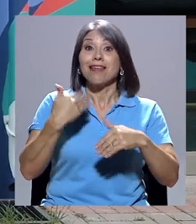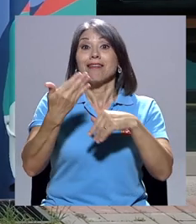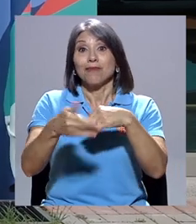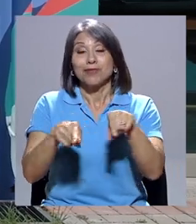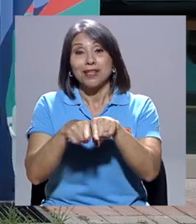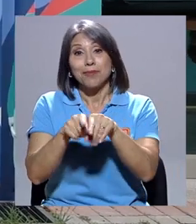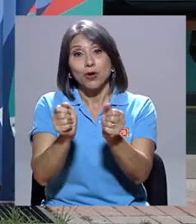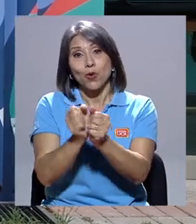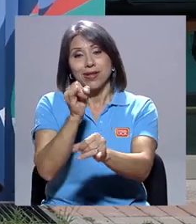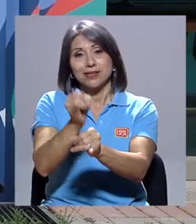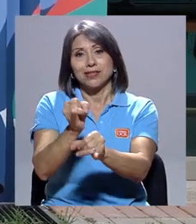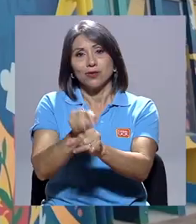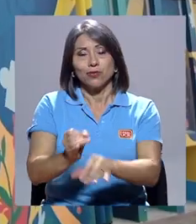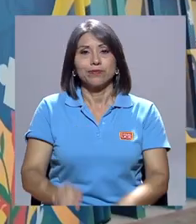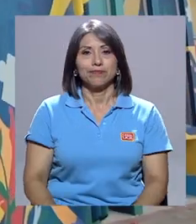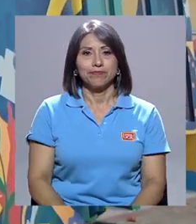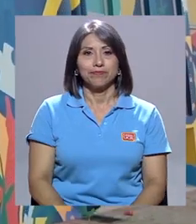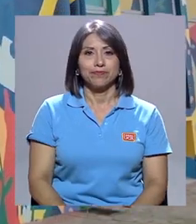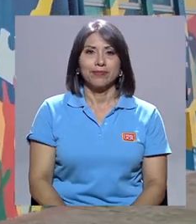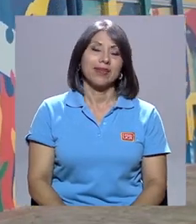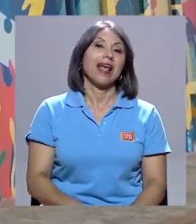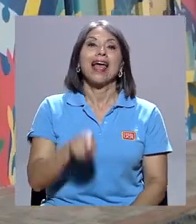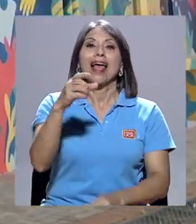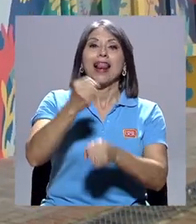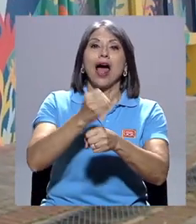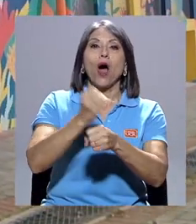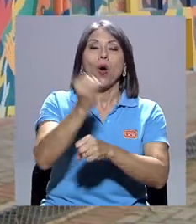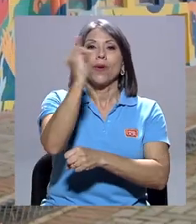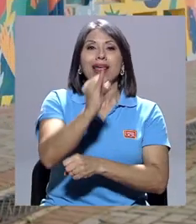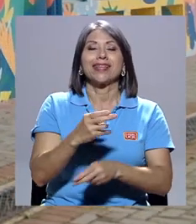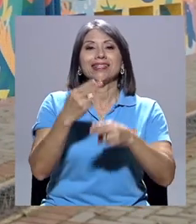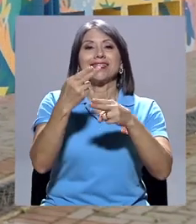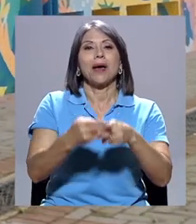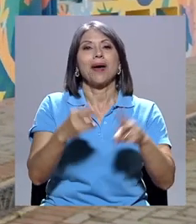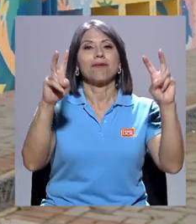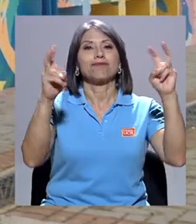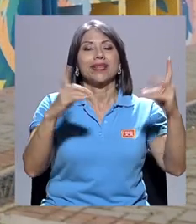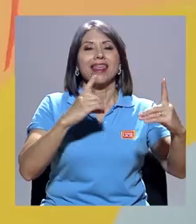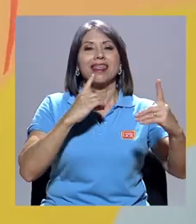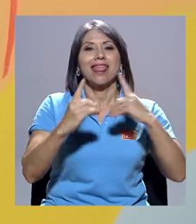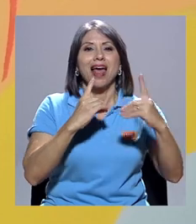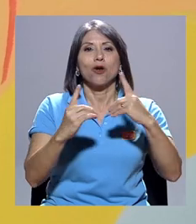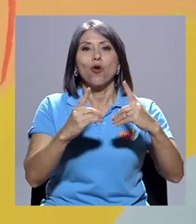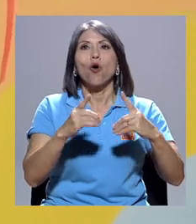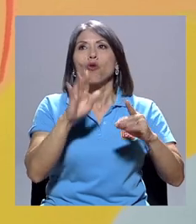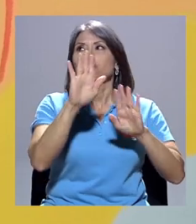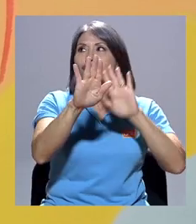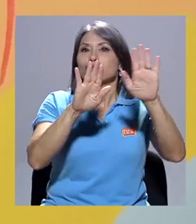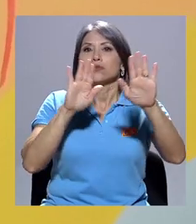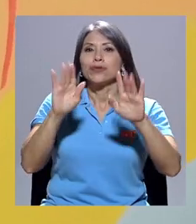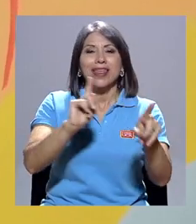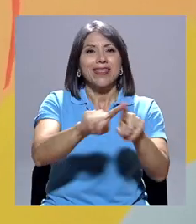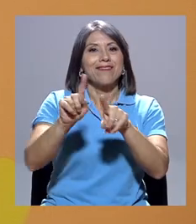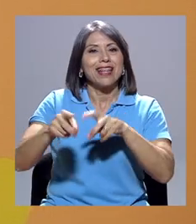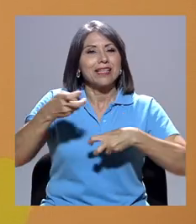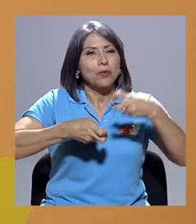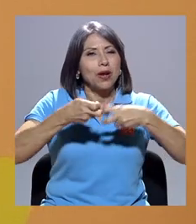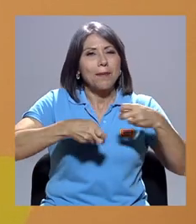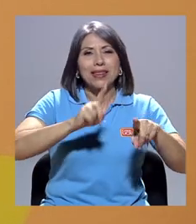luego incluso con el instituto. La obra se llama Diálogo y contiene las diferentes problemáticas y poblaciones sobre